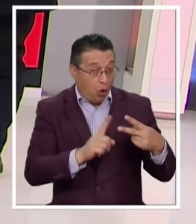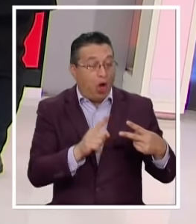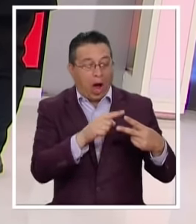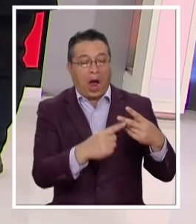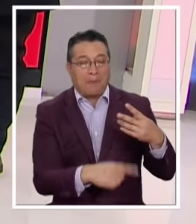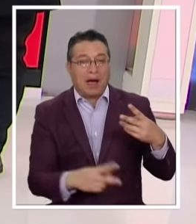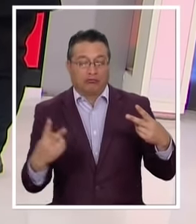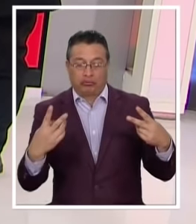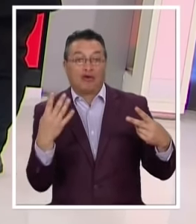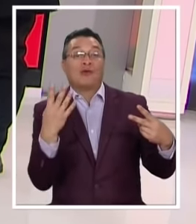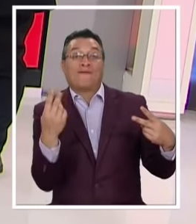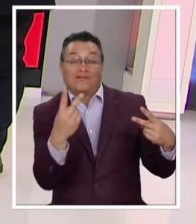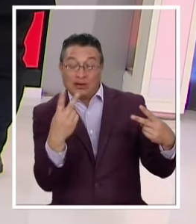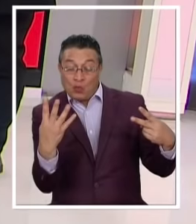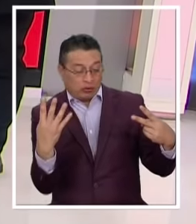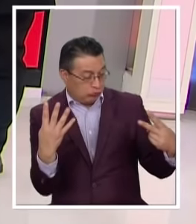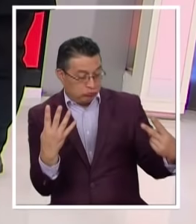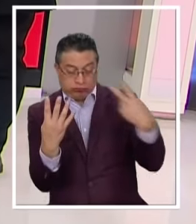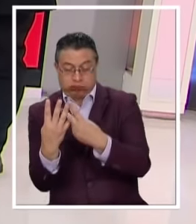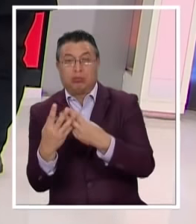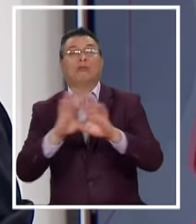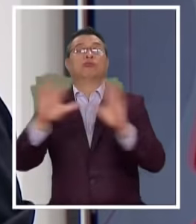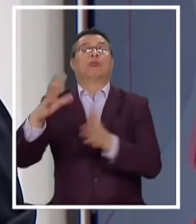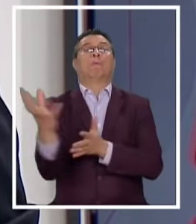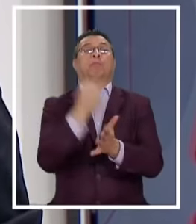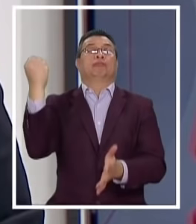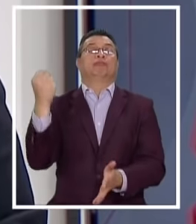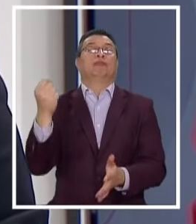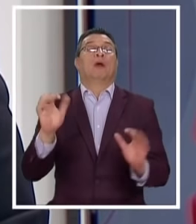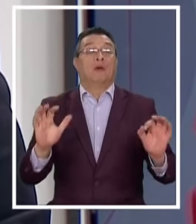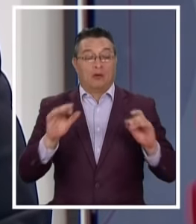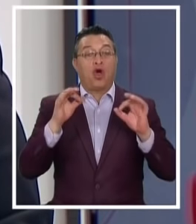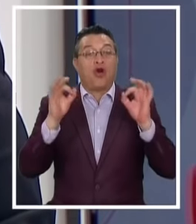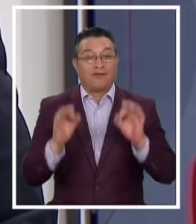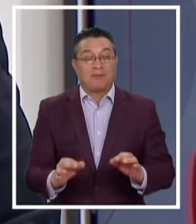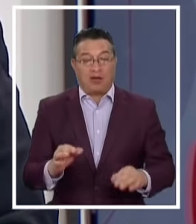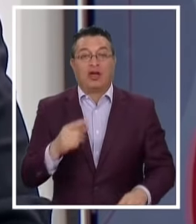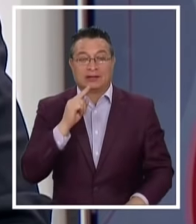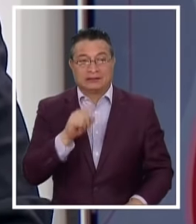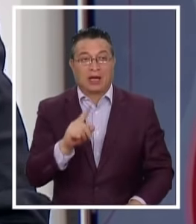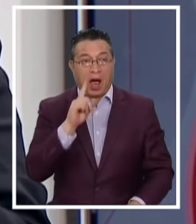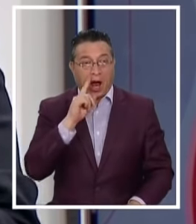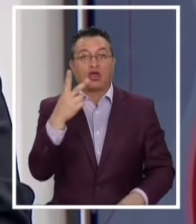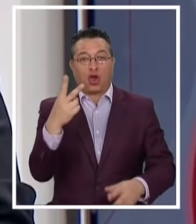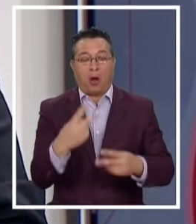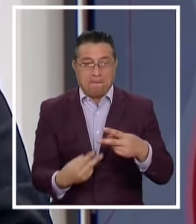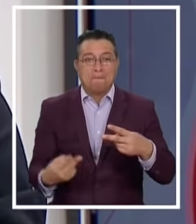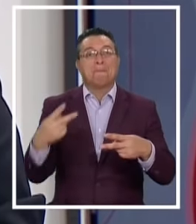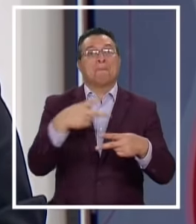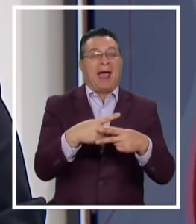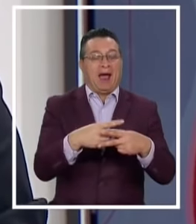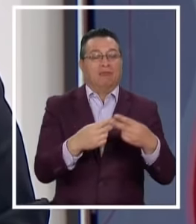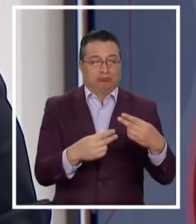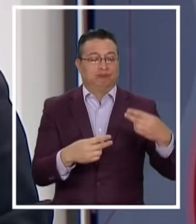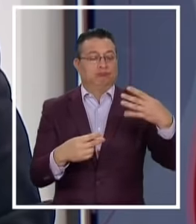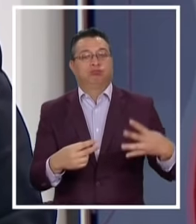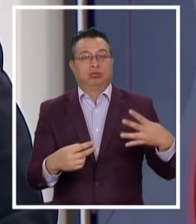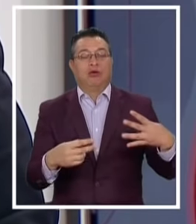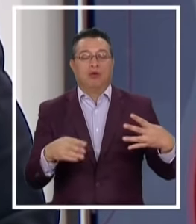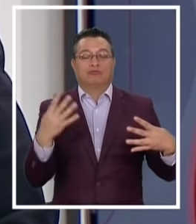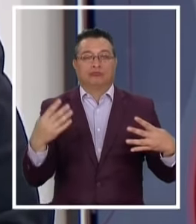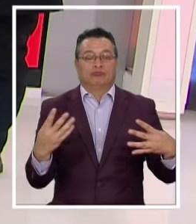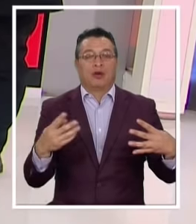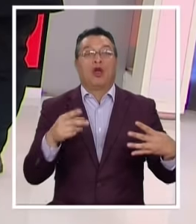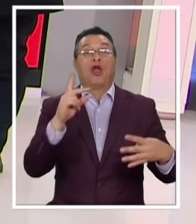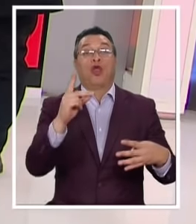únicos Iván Y de hecho Es una información Que podemos confirmar Hace solo minutos Que habrían dos votos más Dentro del oficialismo Que